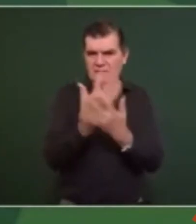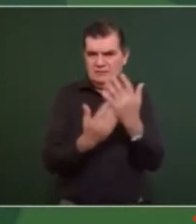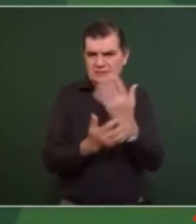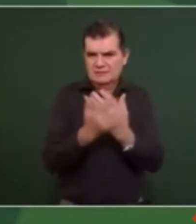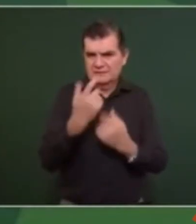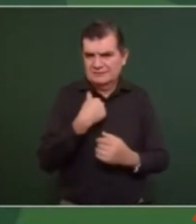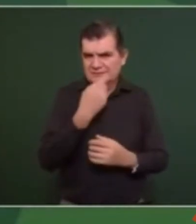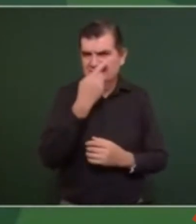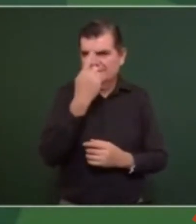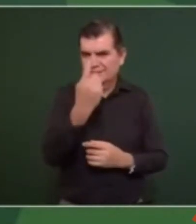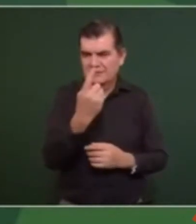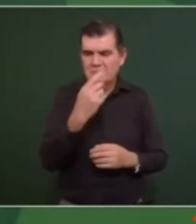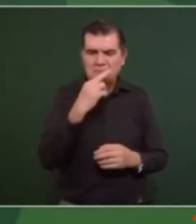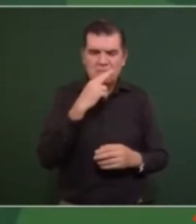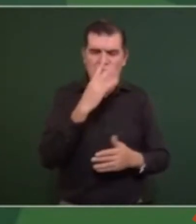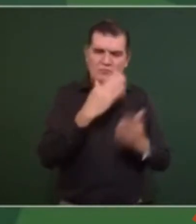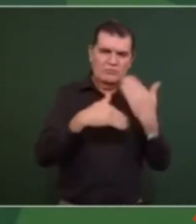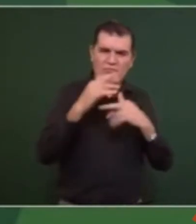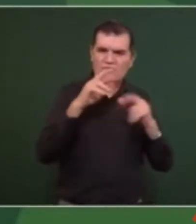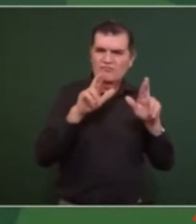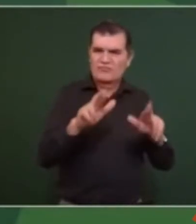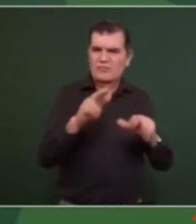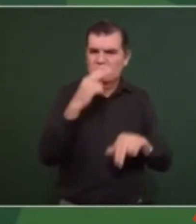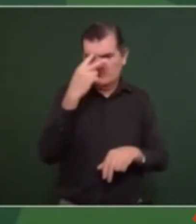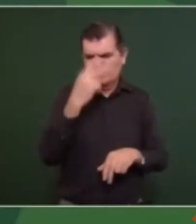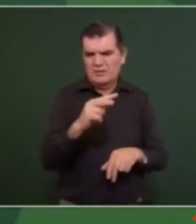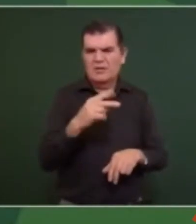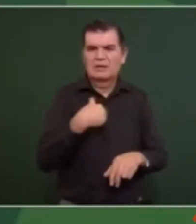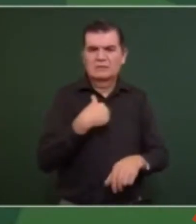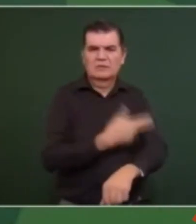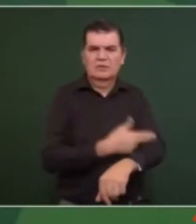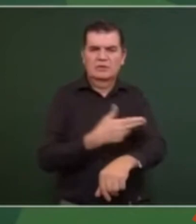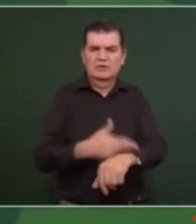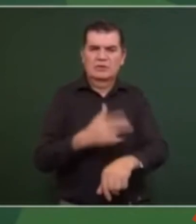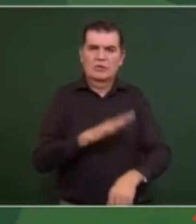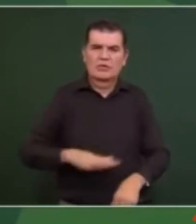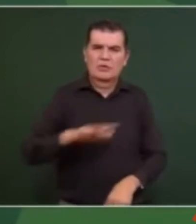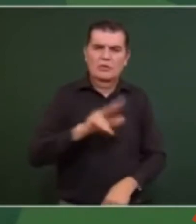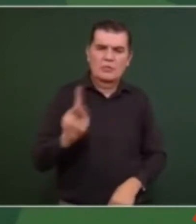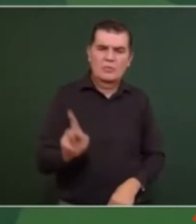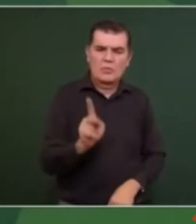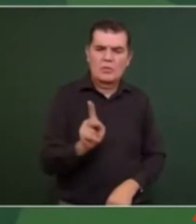la mejor riqueza del pueblo es la honestidad de su pueblo.